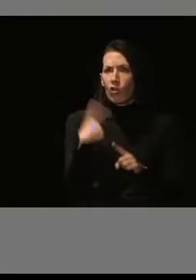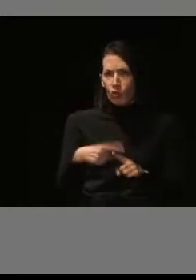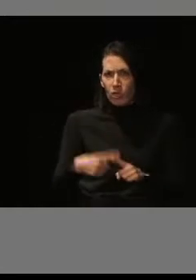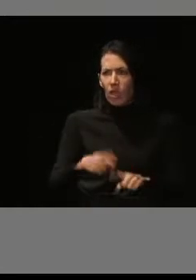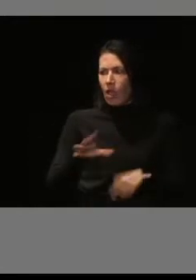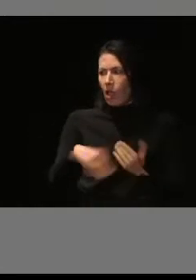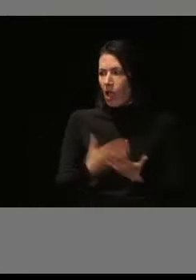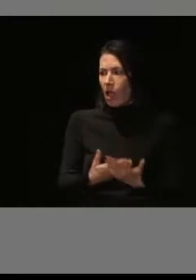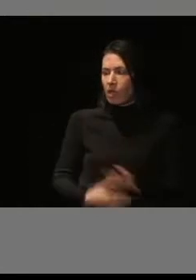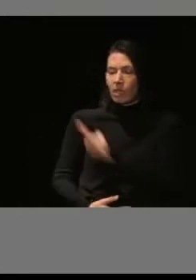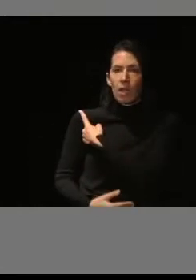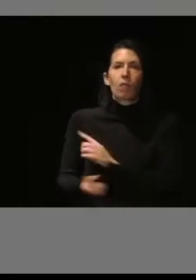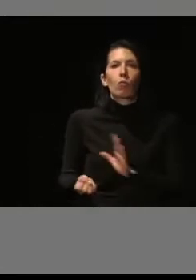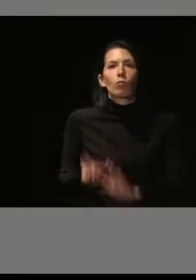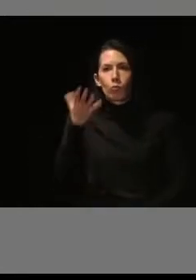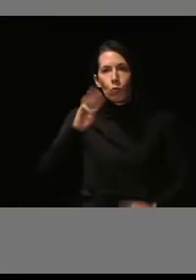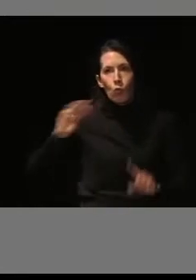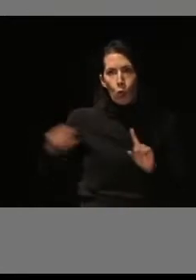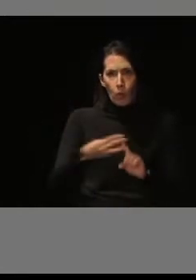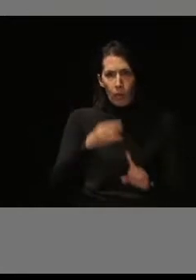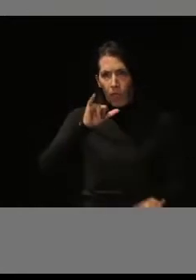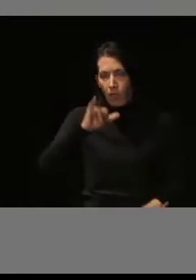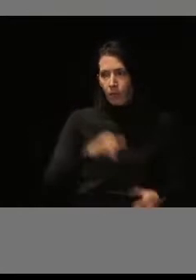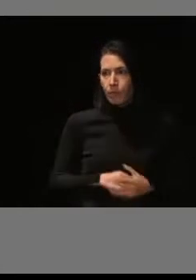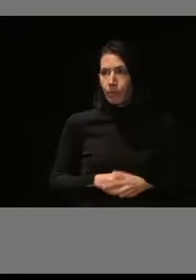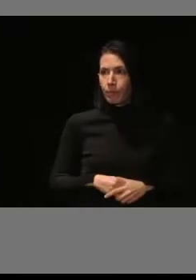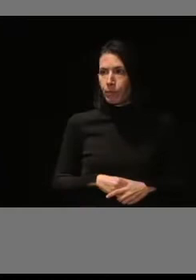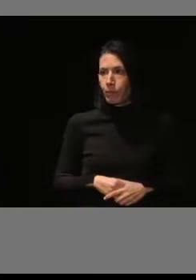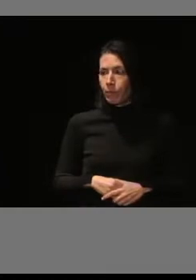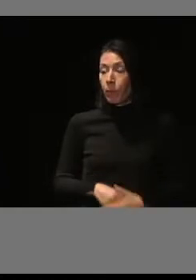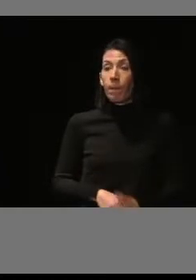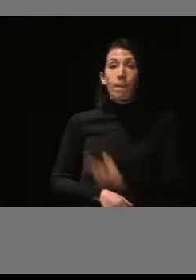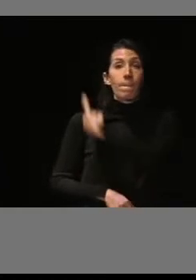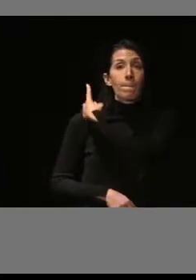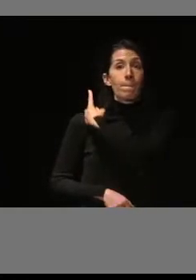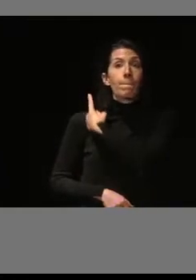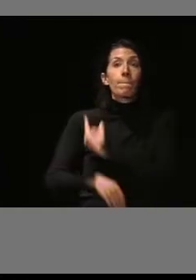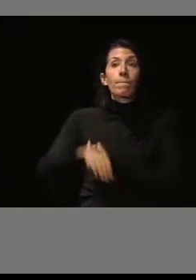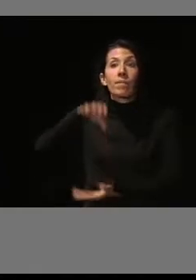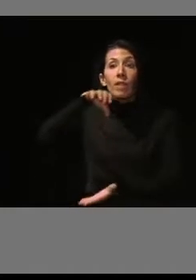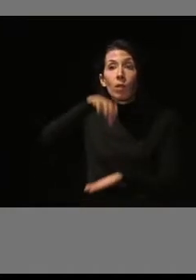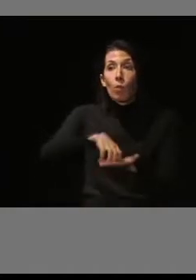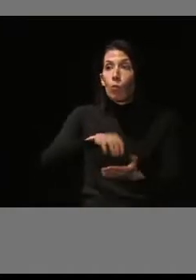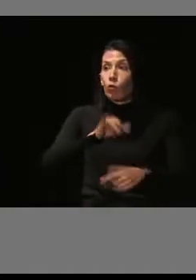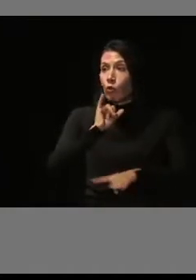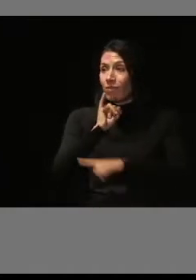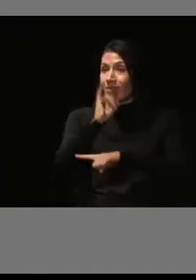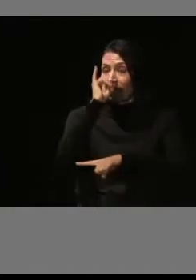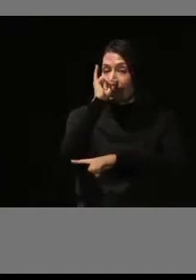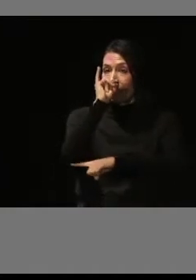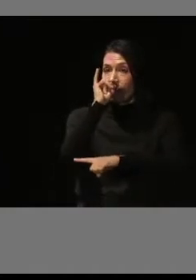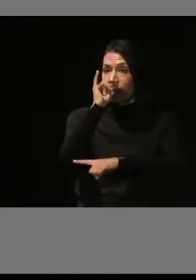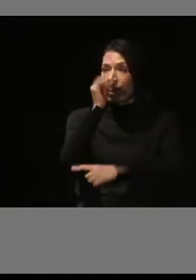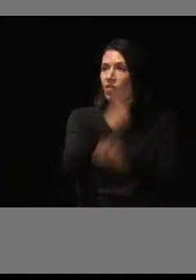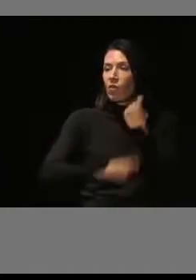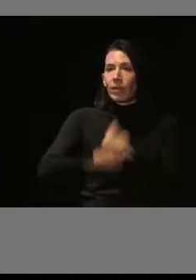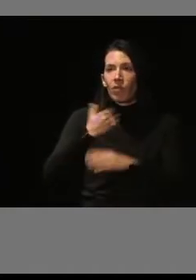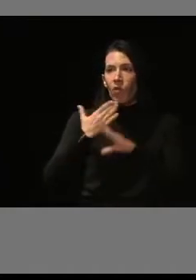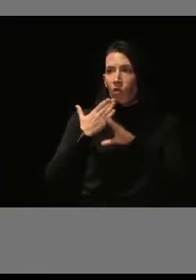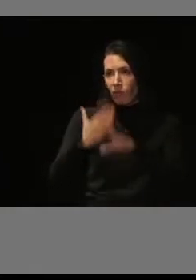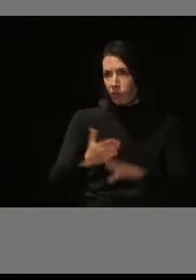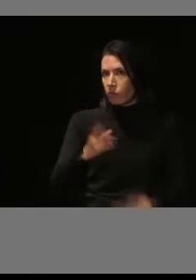también está colgado en la web. Deciros que estos puntos informativos, pues, no se colocan de manera permanente.